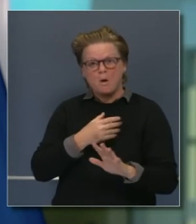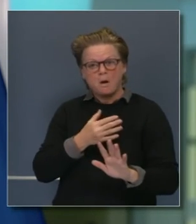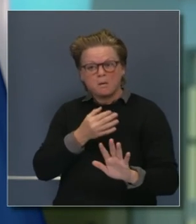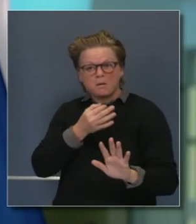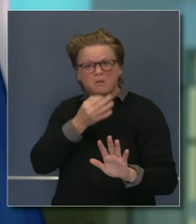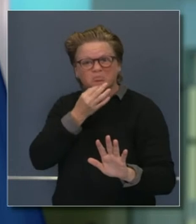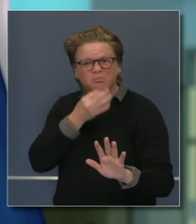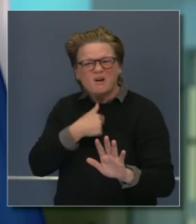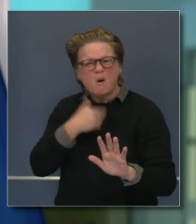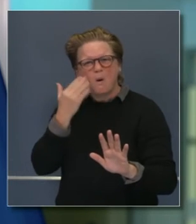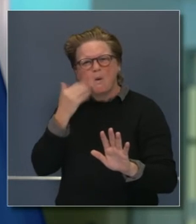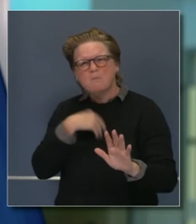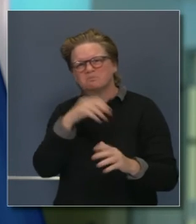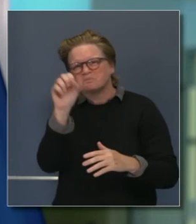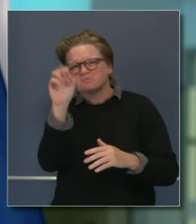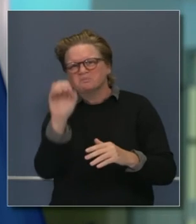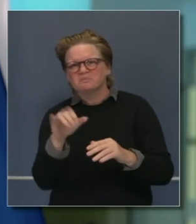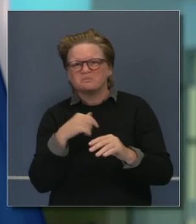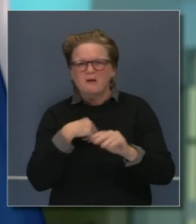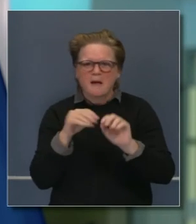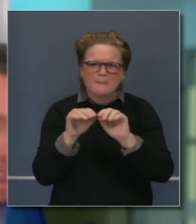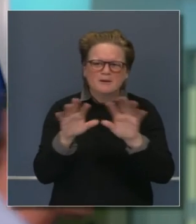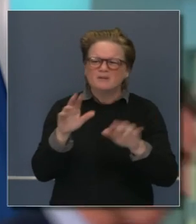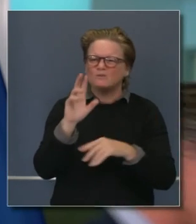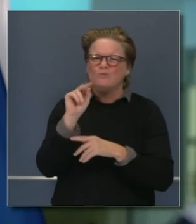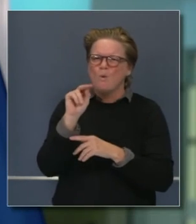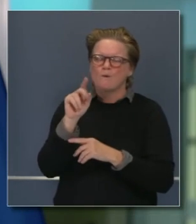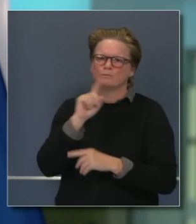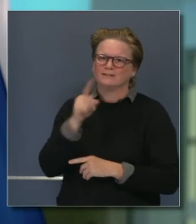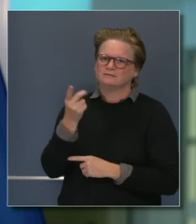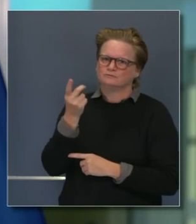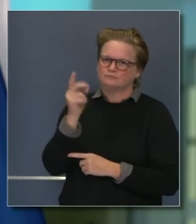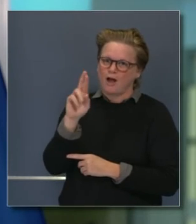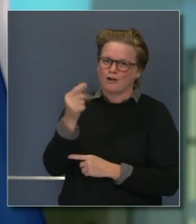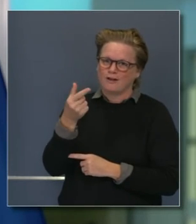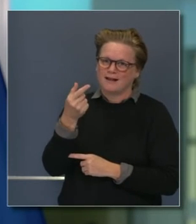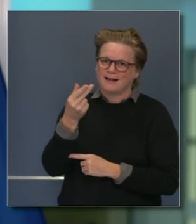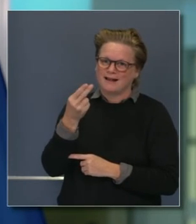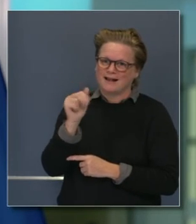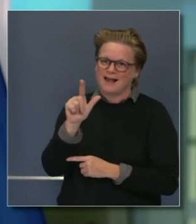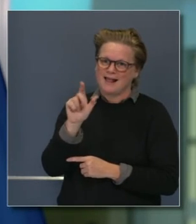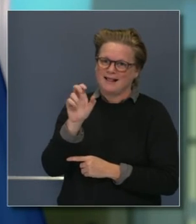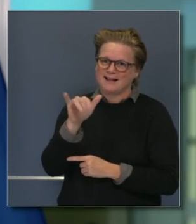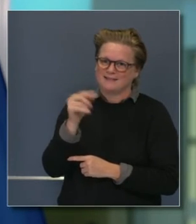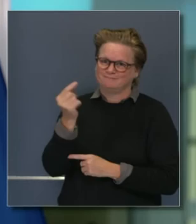es una buenísima pregunta y quiero contestarla lo mejor que podamos. Doctor Galley.